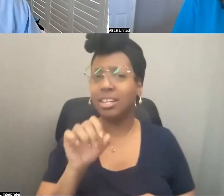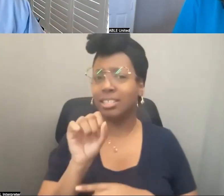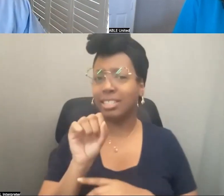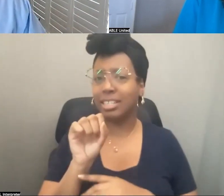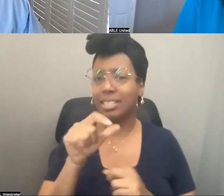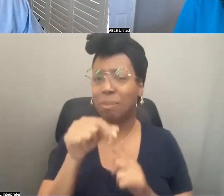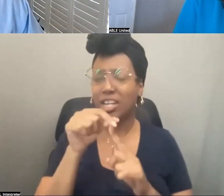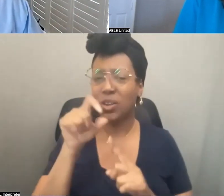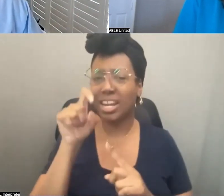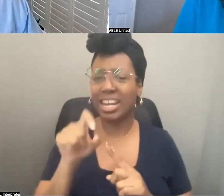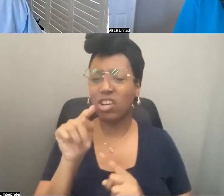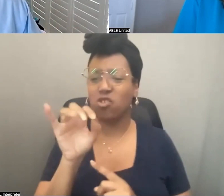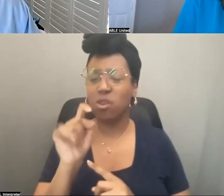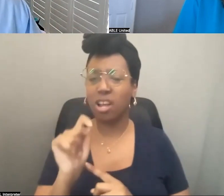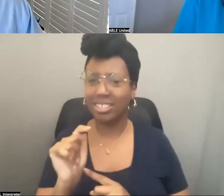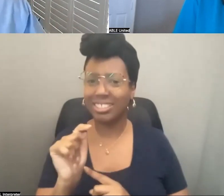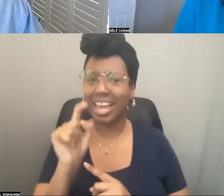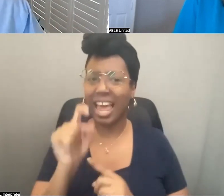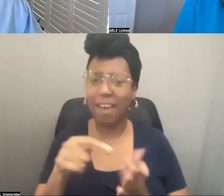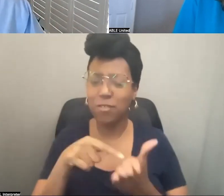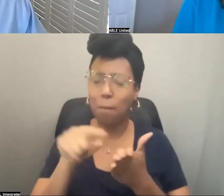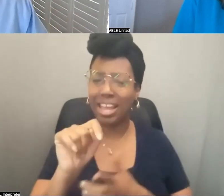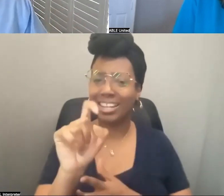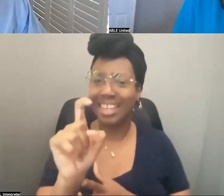especiales tiene que pagar impuestos? Sí.